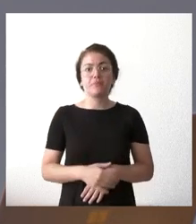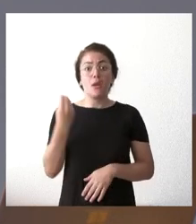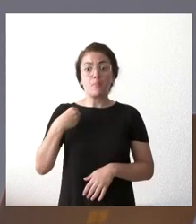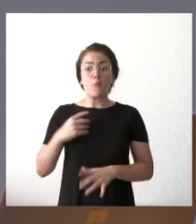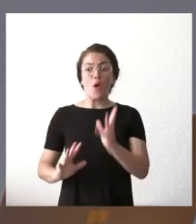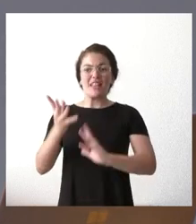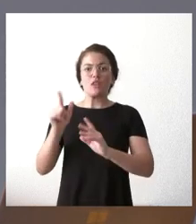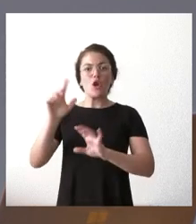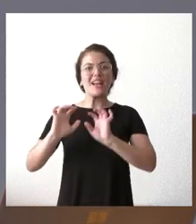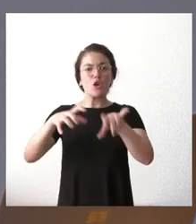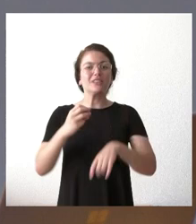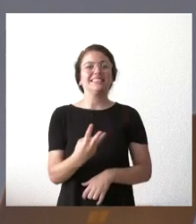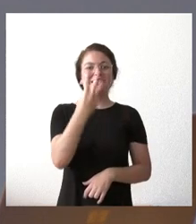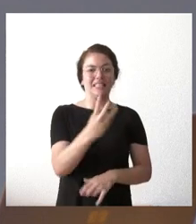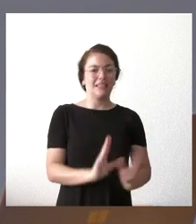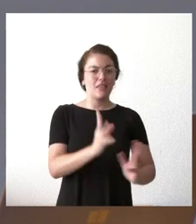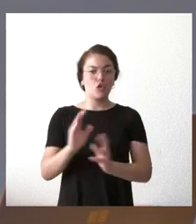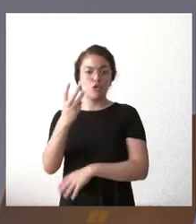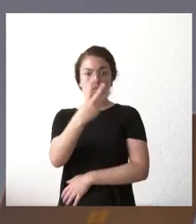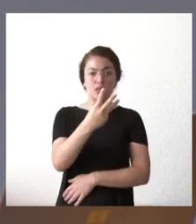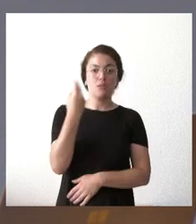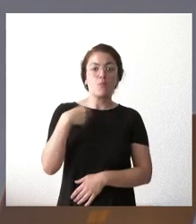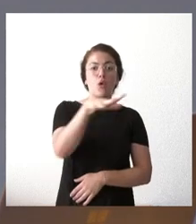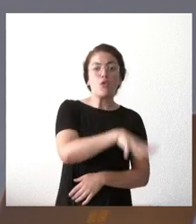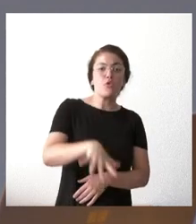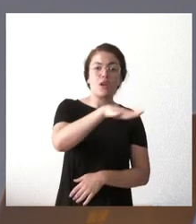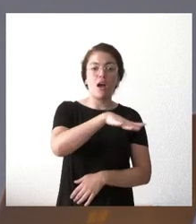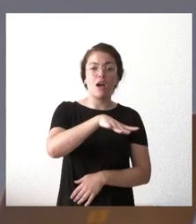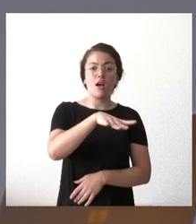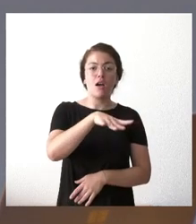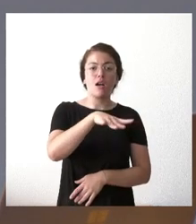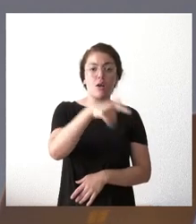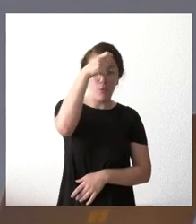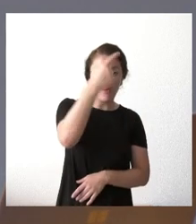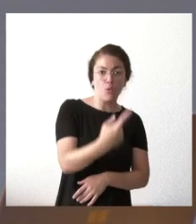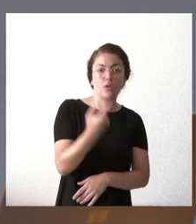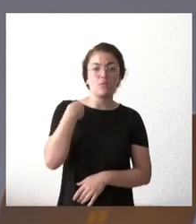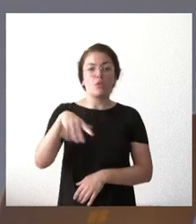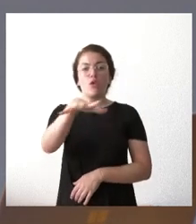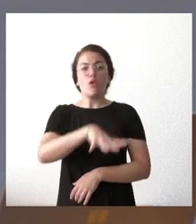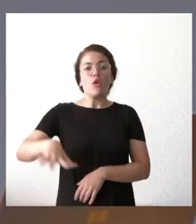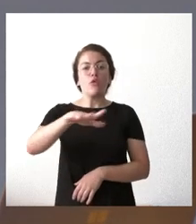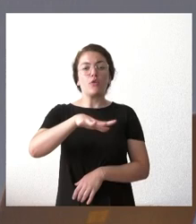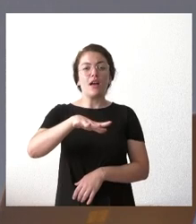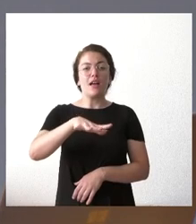que estaban todavía activos, el de Barjas, el que viene de Orense, procedente de Orense, de Galicia,